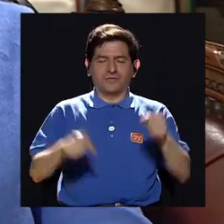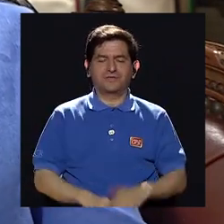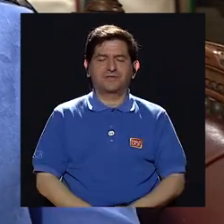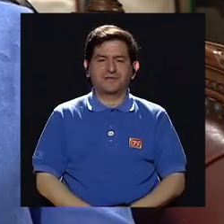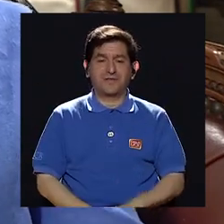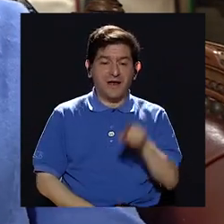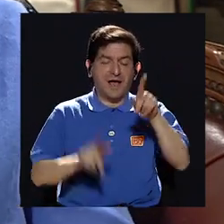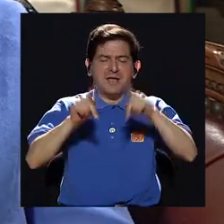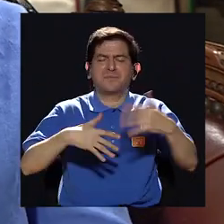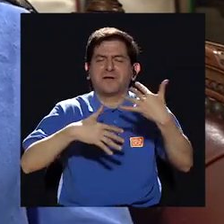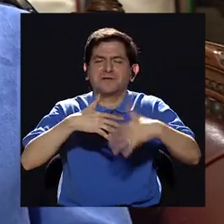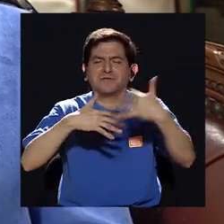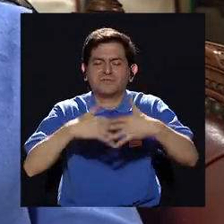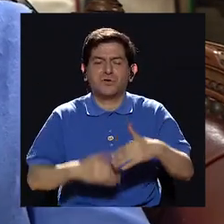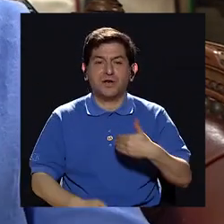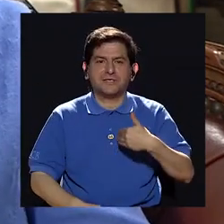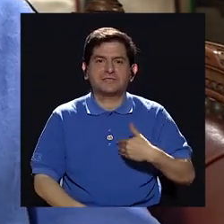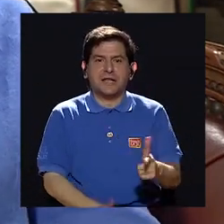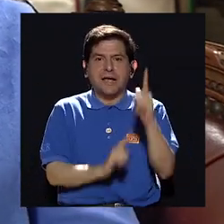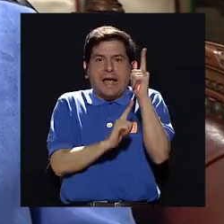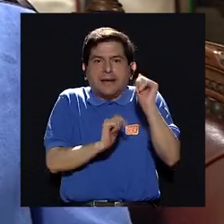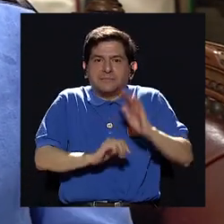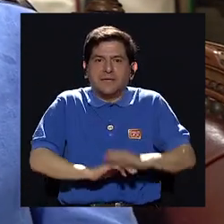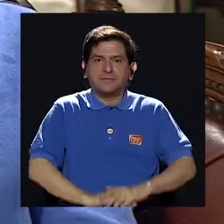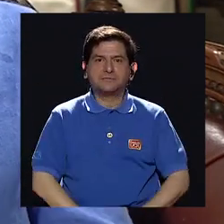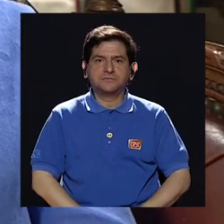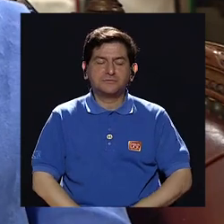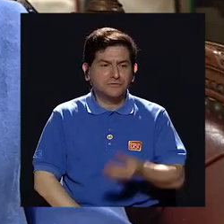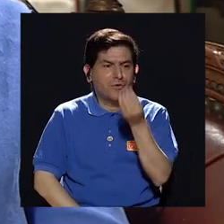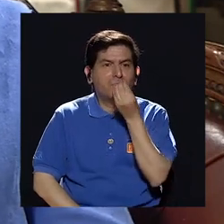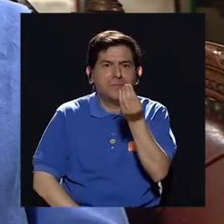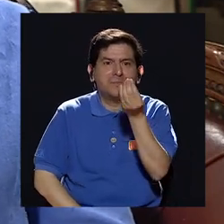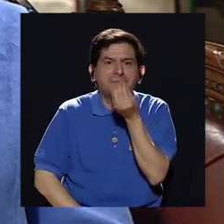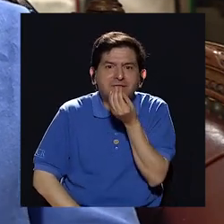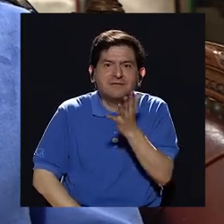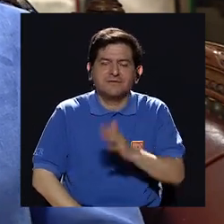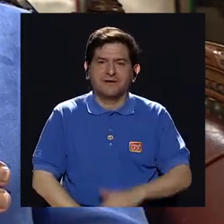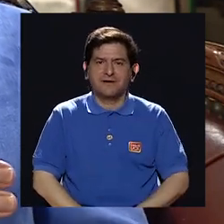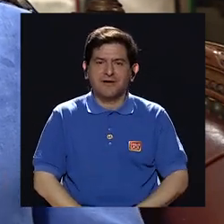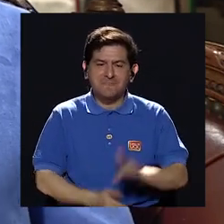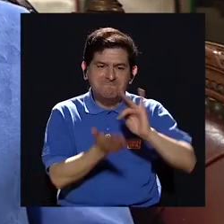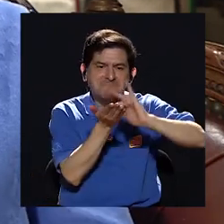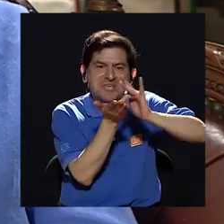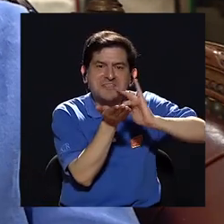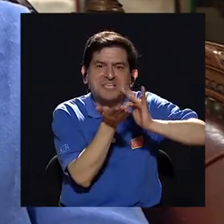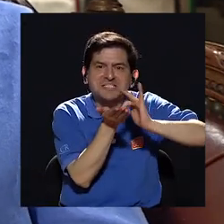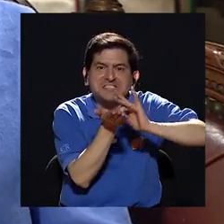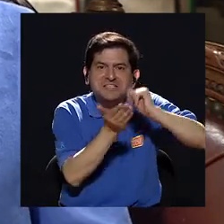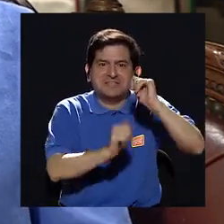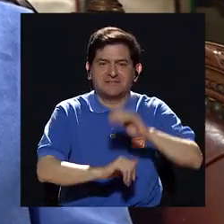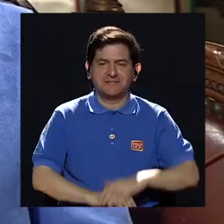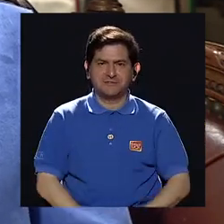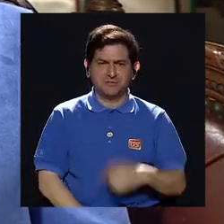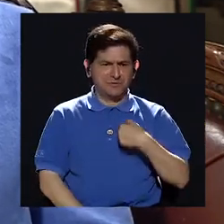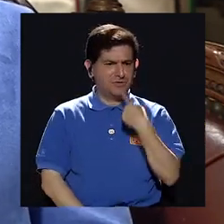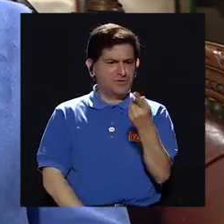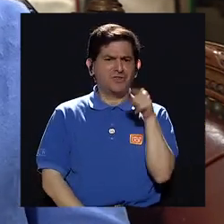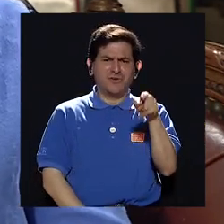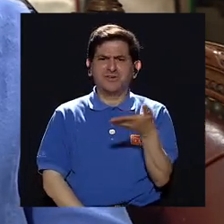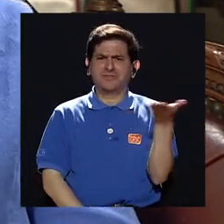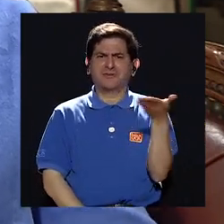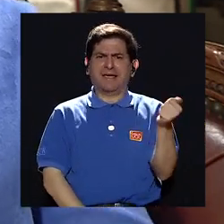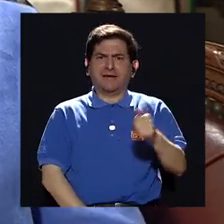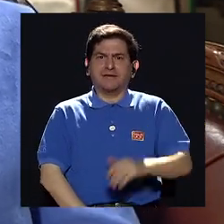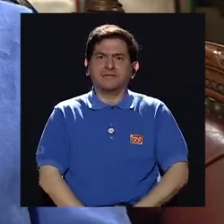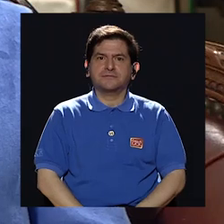camas con heridos con armas con comida con medicamentos y yo digo ¿qué es